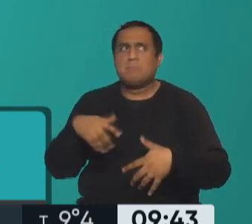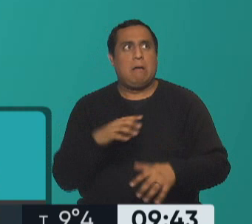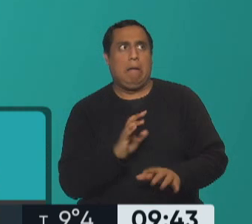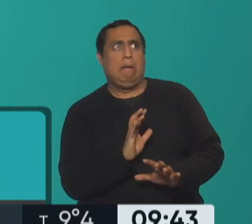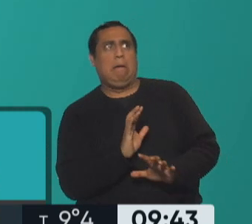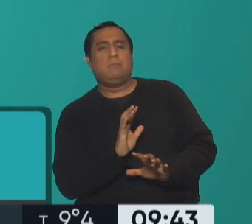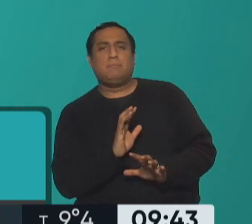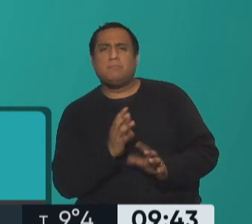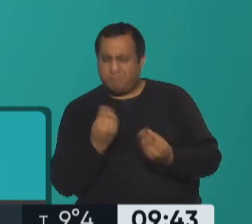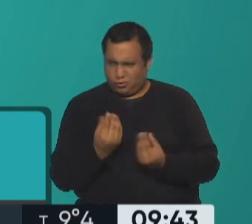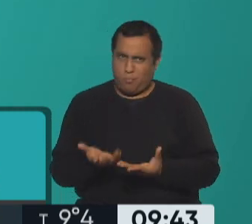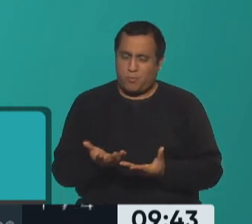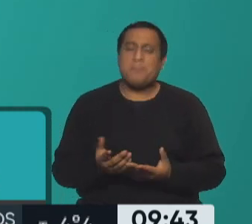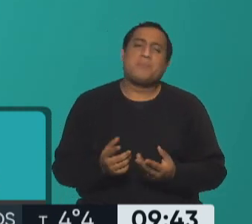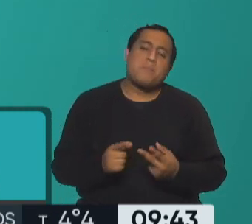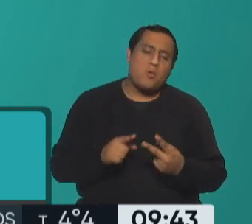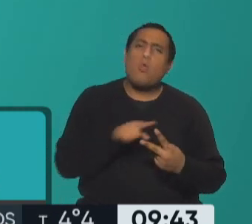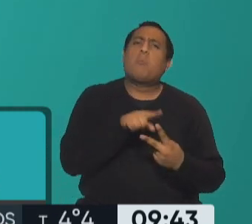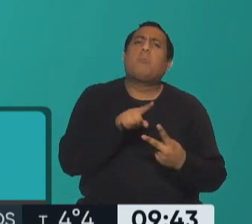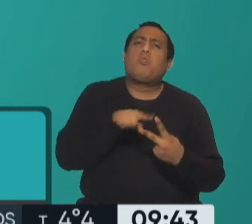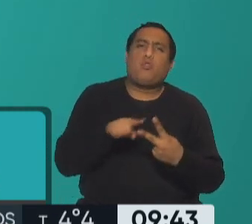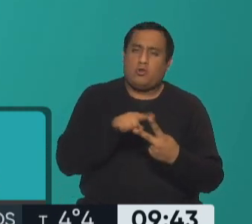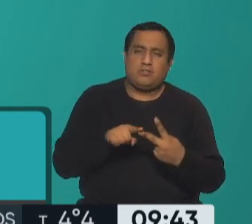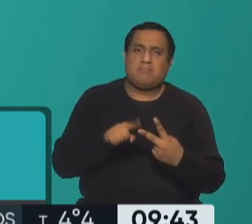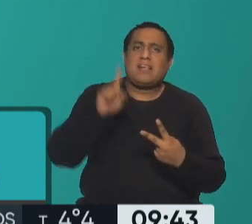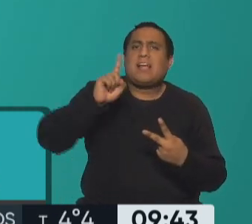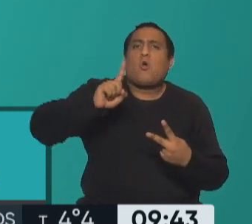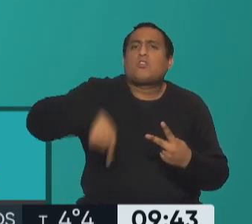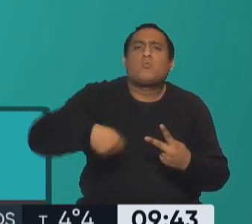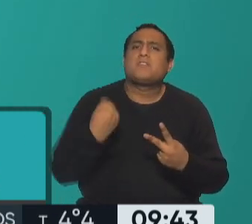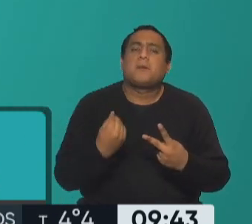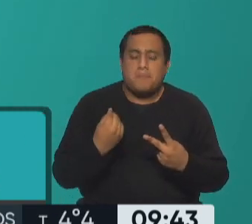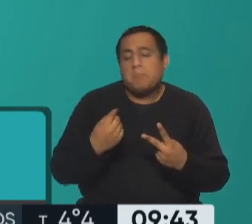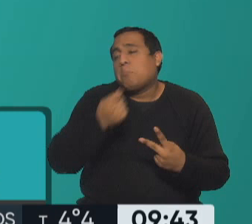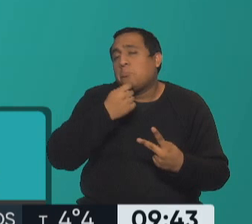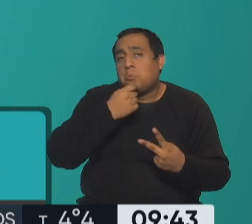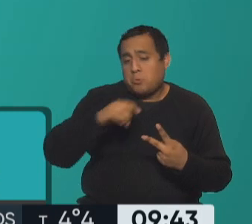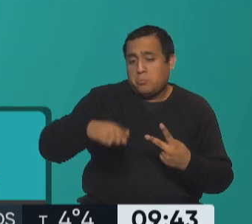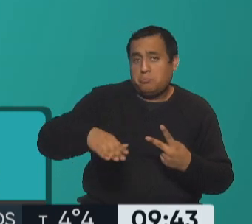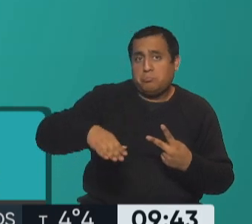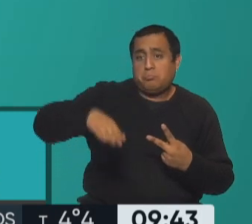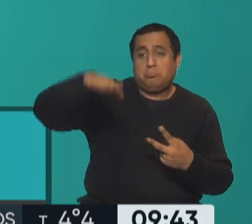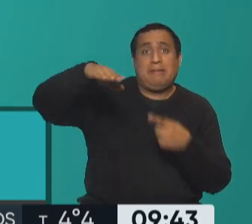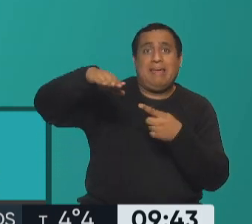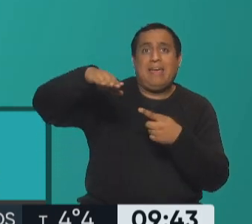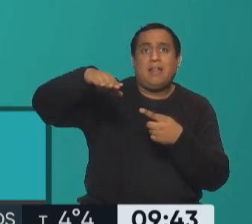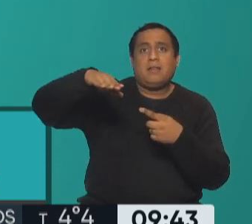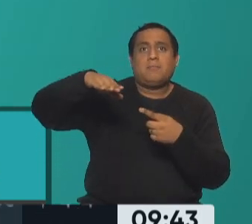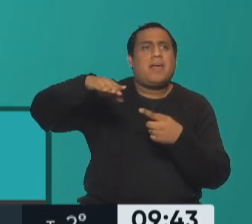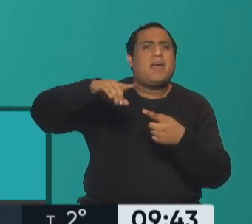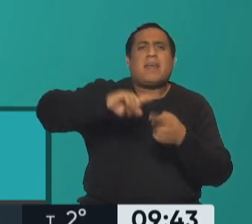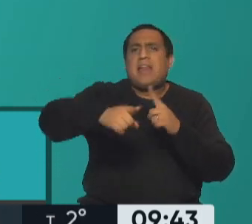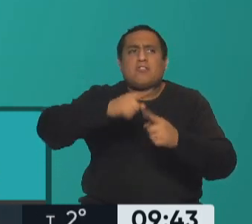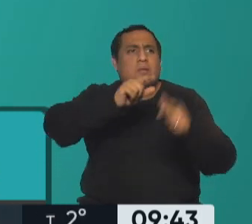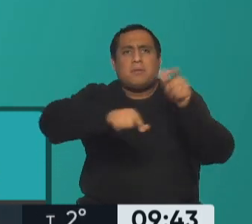Sí, te diría que las dos consecuencias principales serían que ese chico después se relacione con gente de la misma manera. O uno